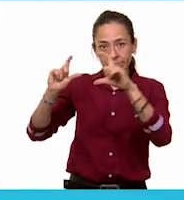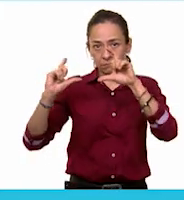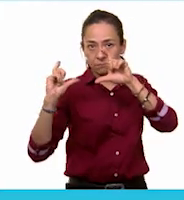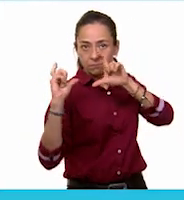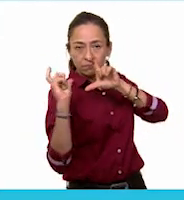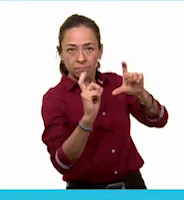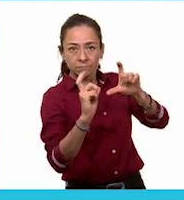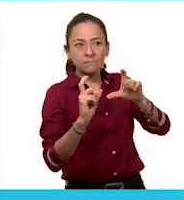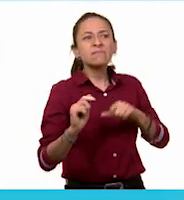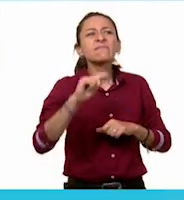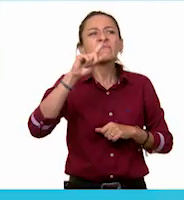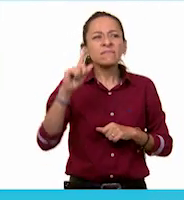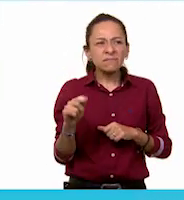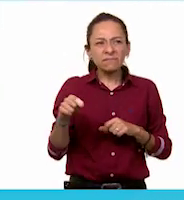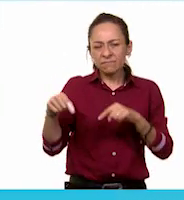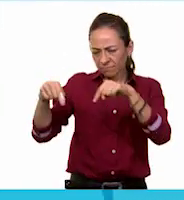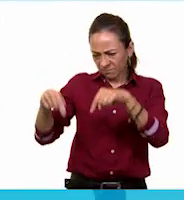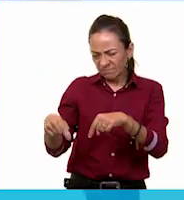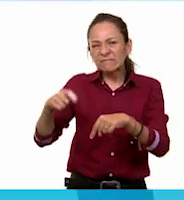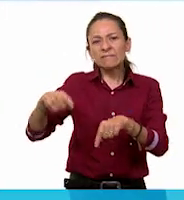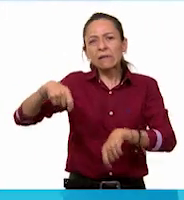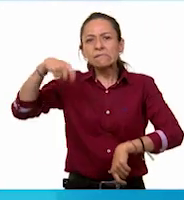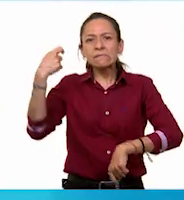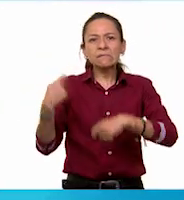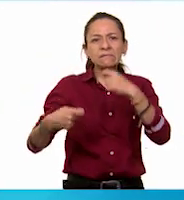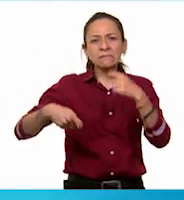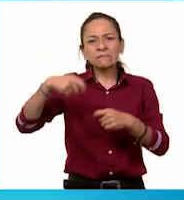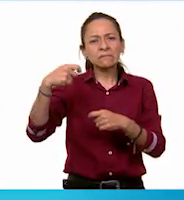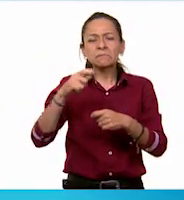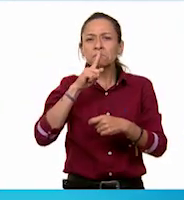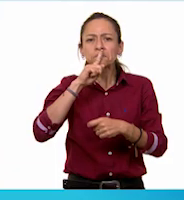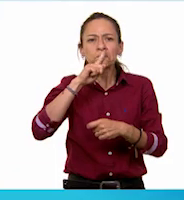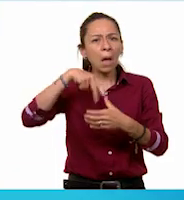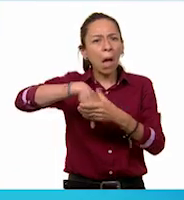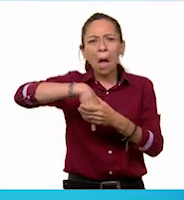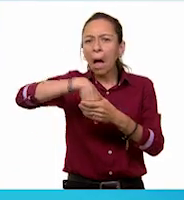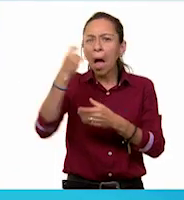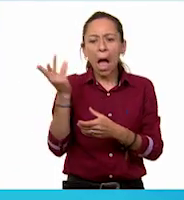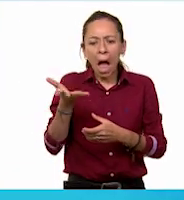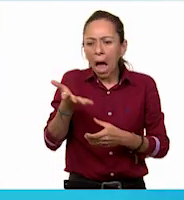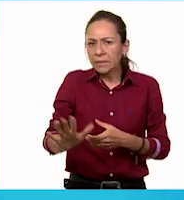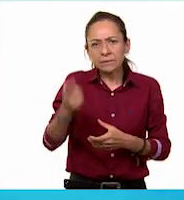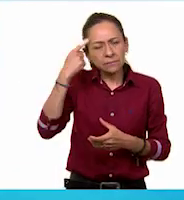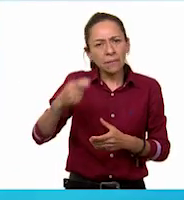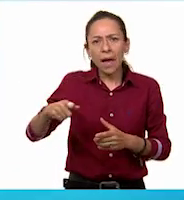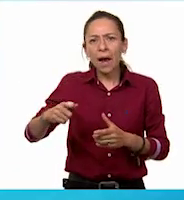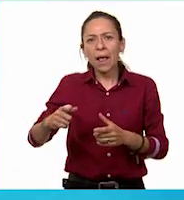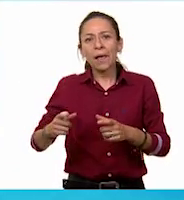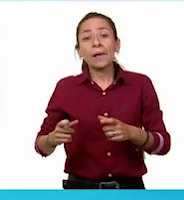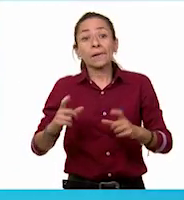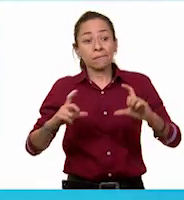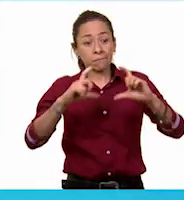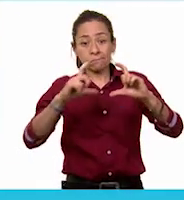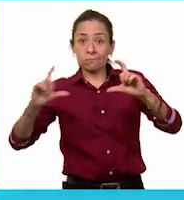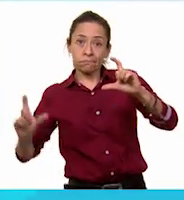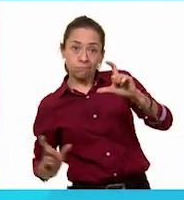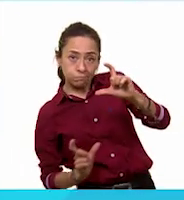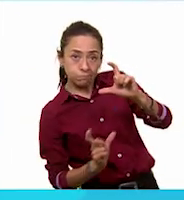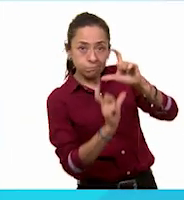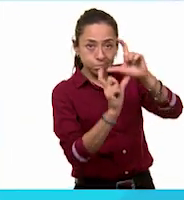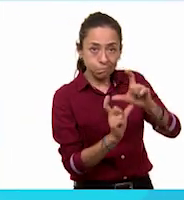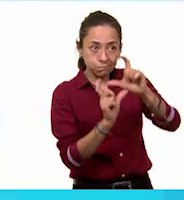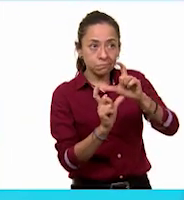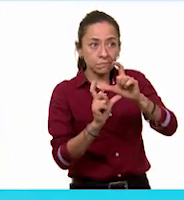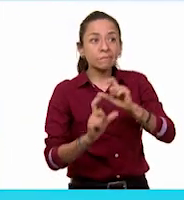plástico vacío que lo sostenía y que pasaba por aquí, se proyectaba y